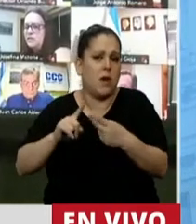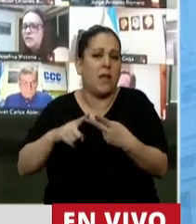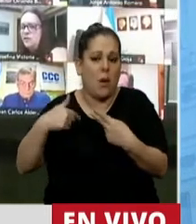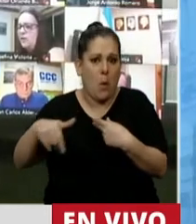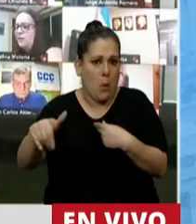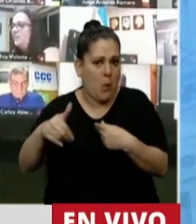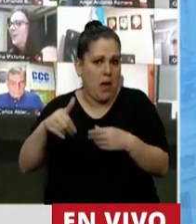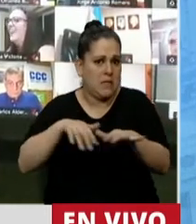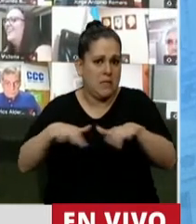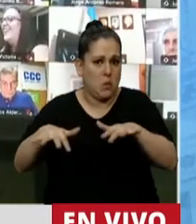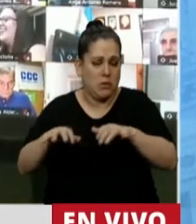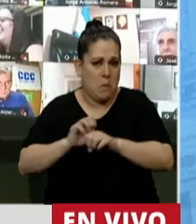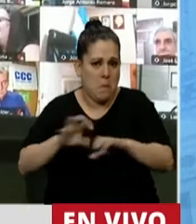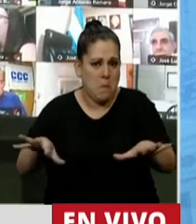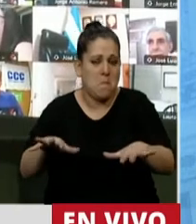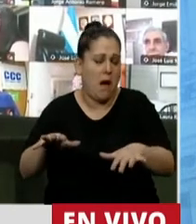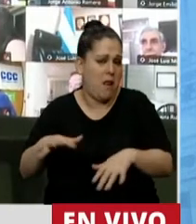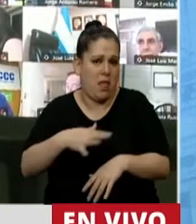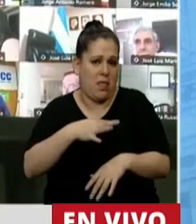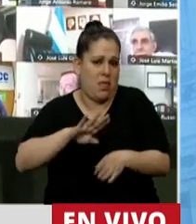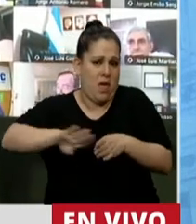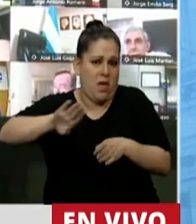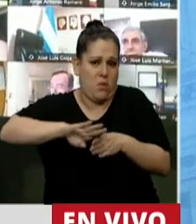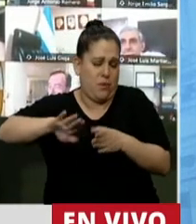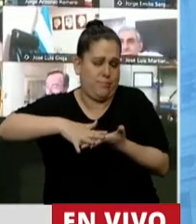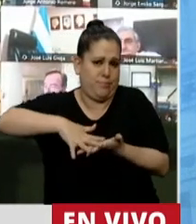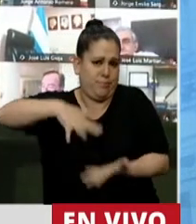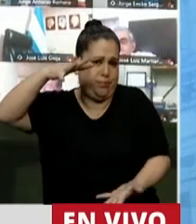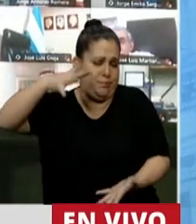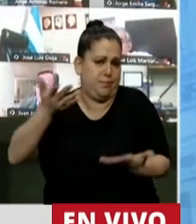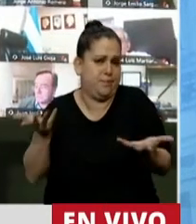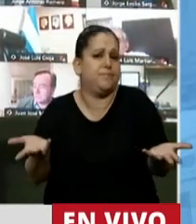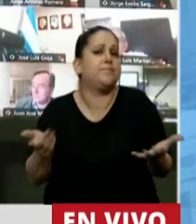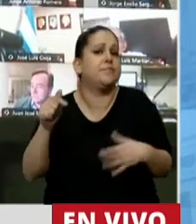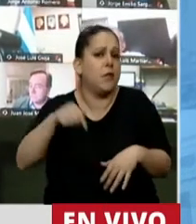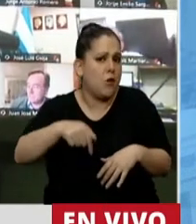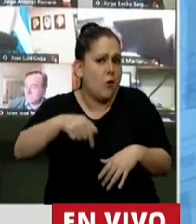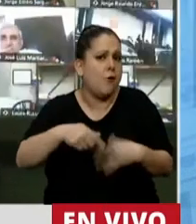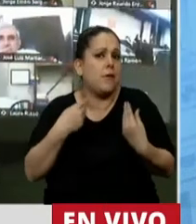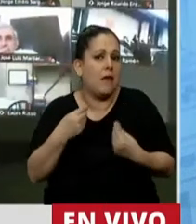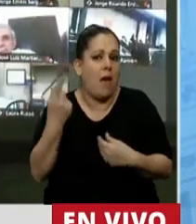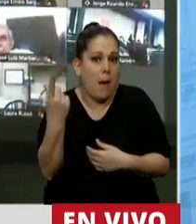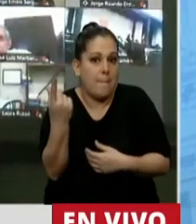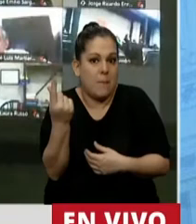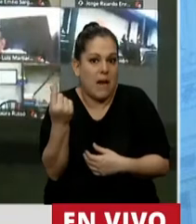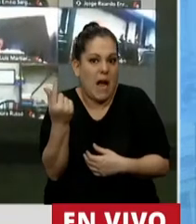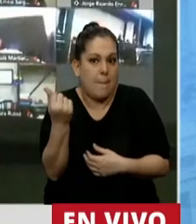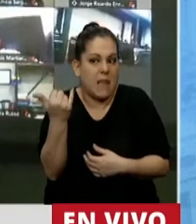están endeudados hasta el cuello y hoy por tener un capital